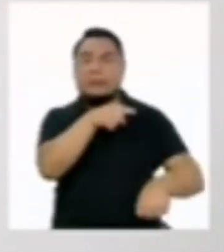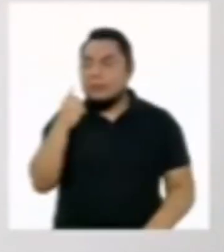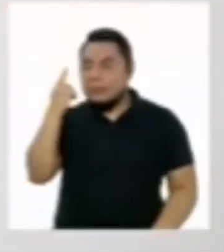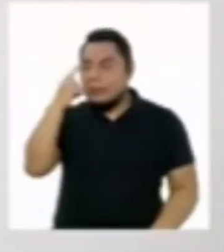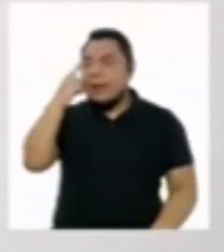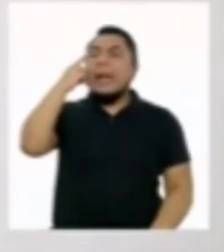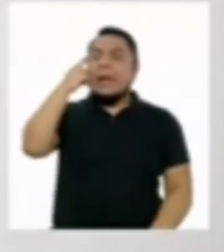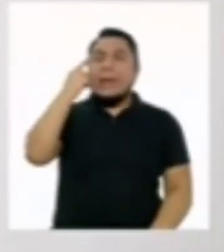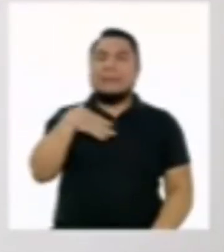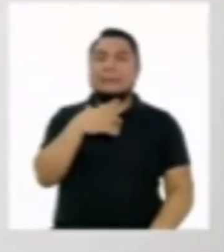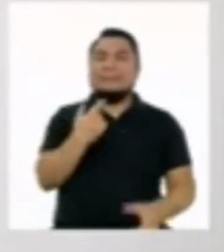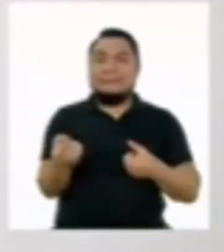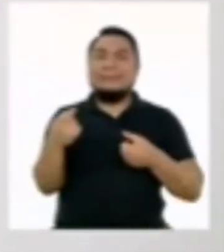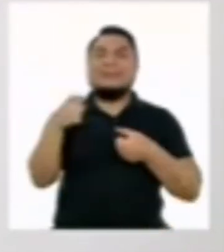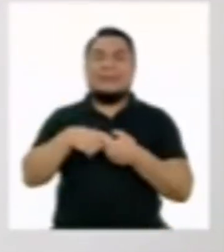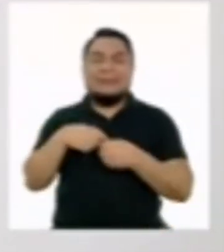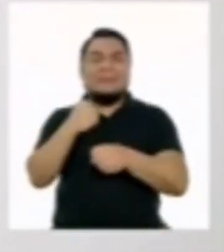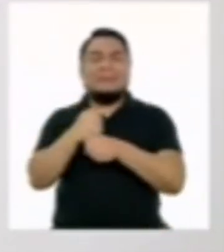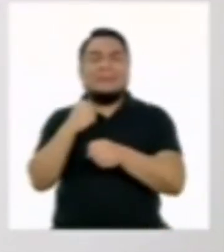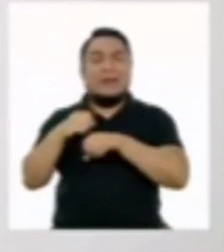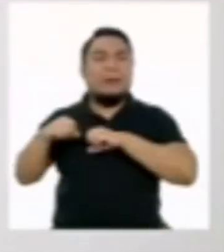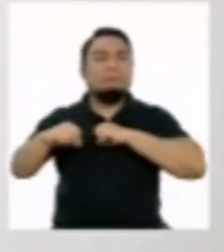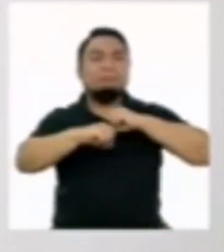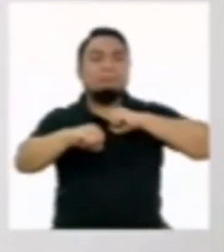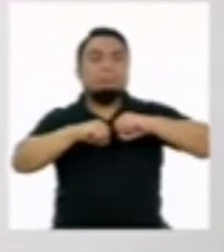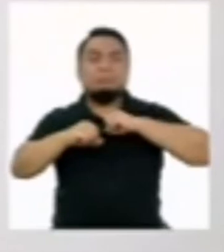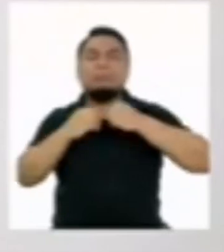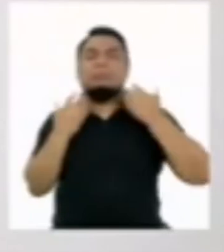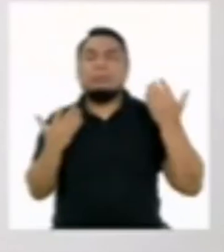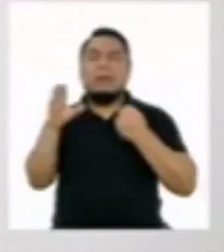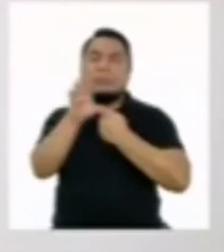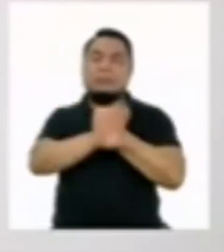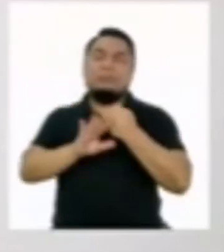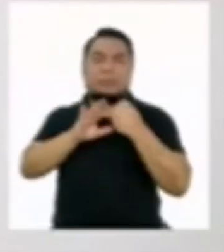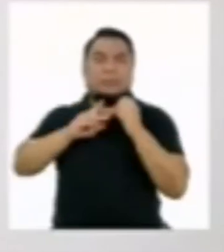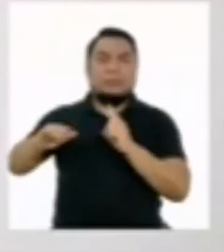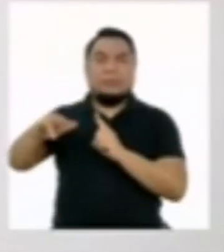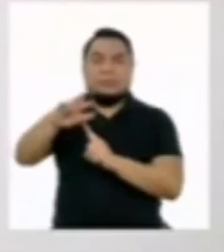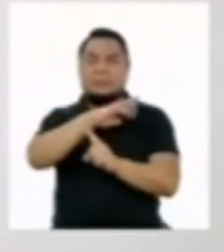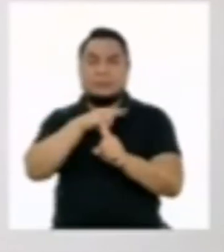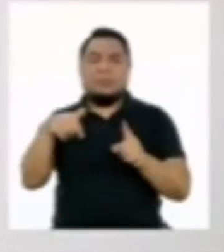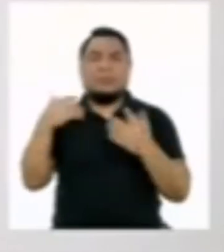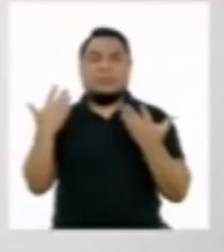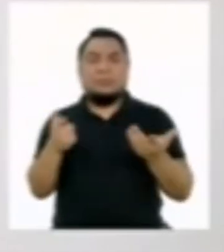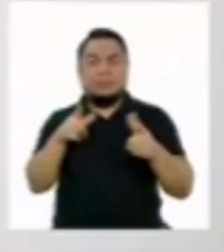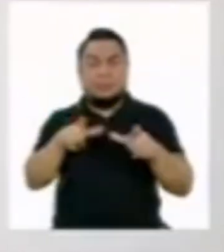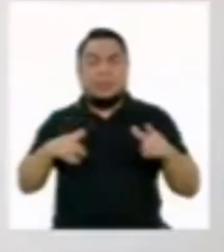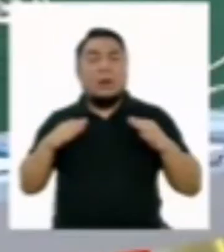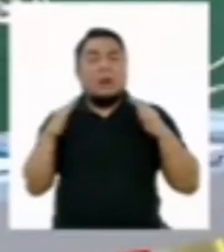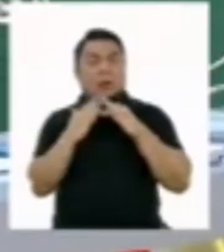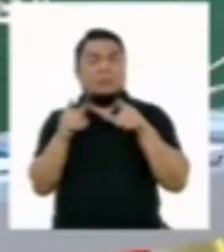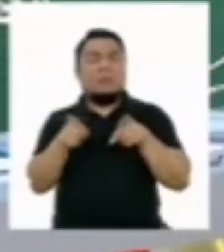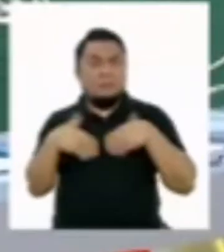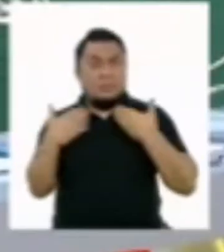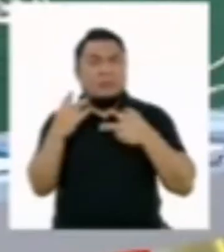unirán a nosotros a realizar acciones que protejan el medio ambiente desde nuestros hogares. Profesora,